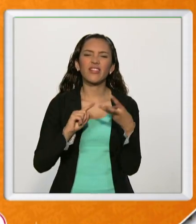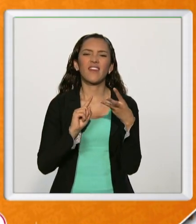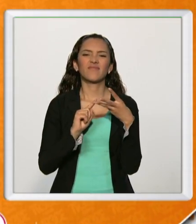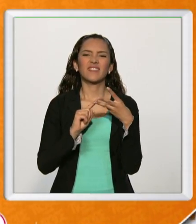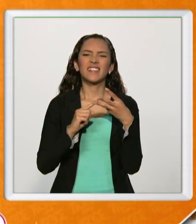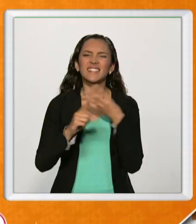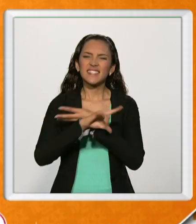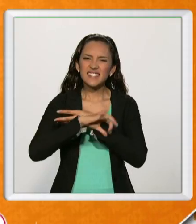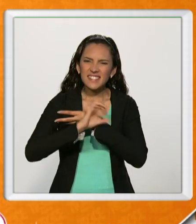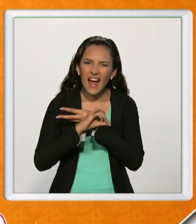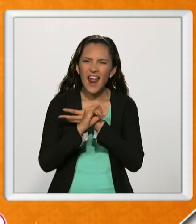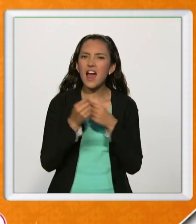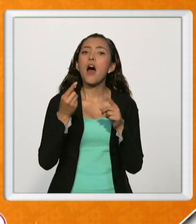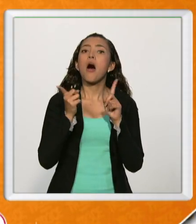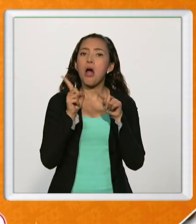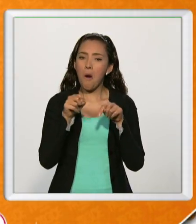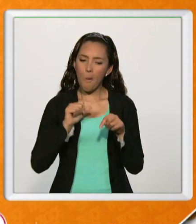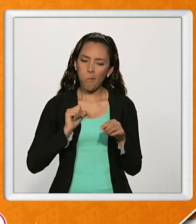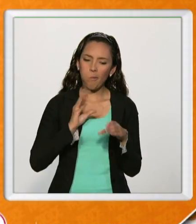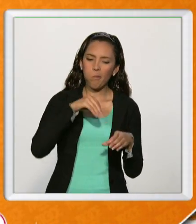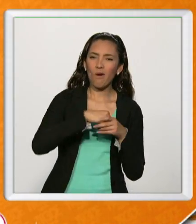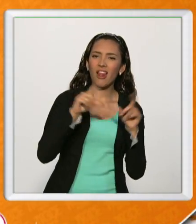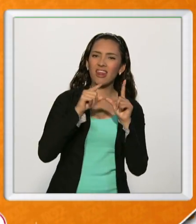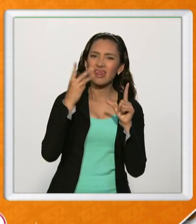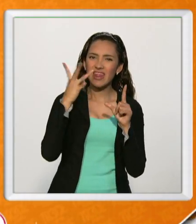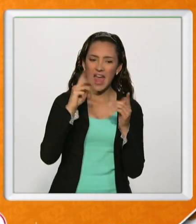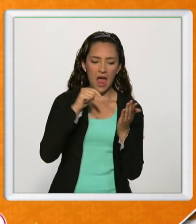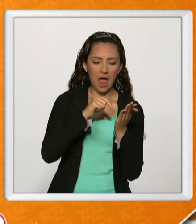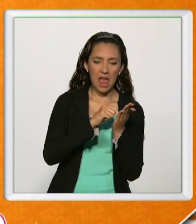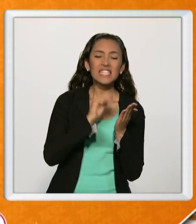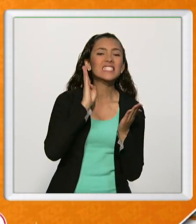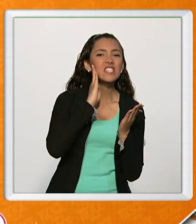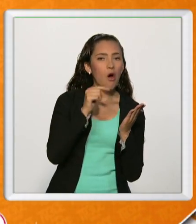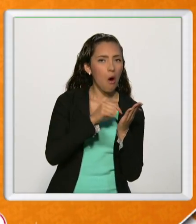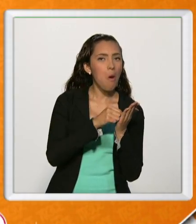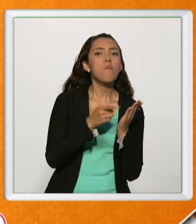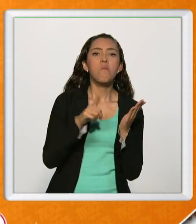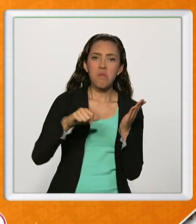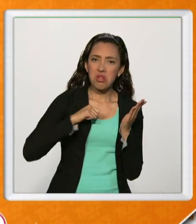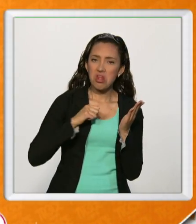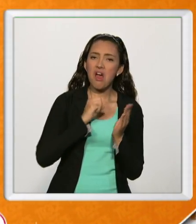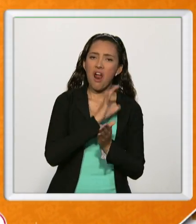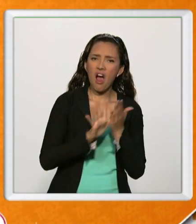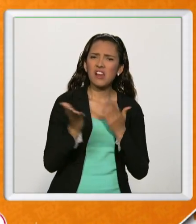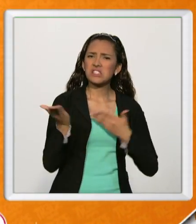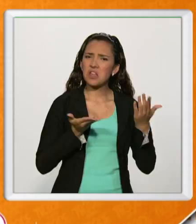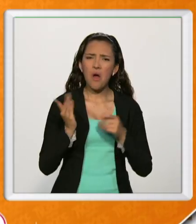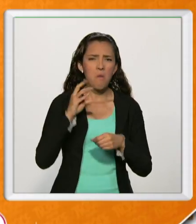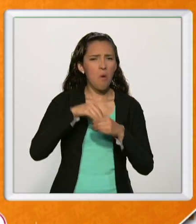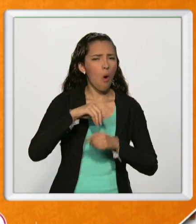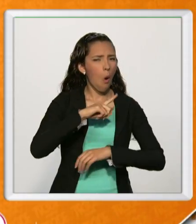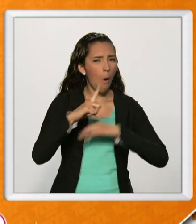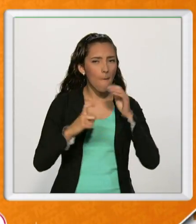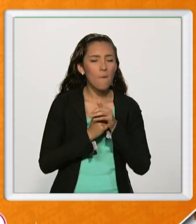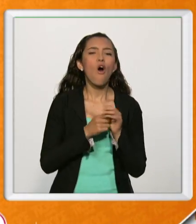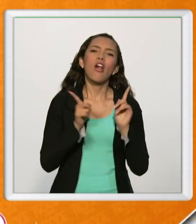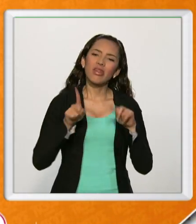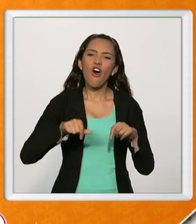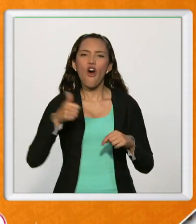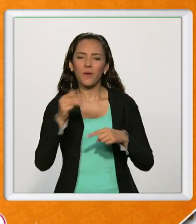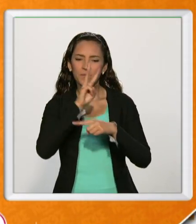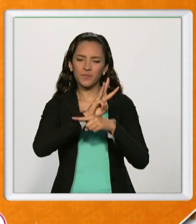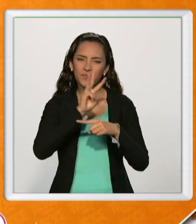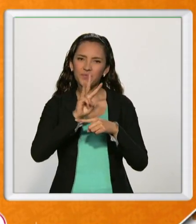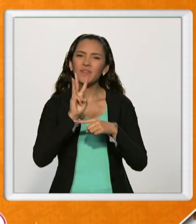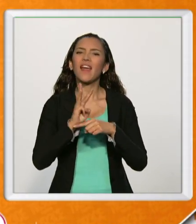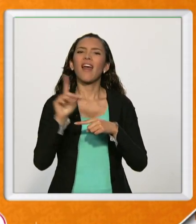aplicación para dispositivos inteligentes gratuita y que corren todas las plataformas y servicios. Y también tenemos nuestra página www